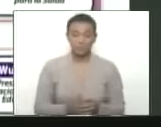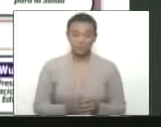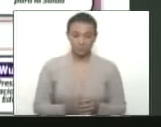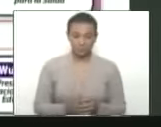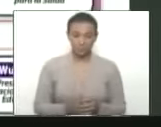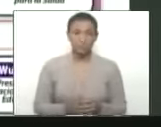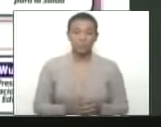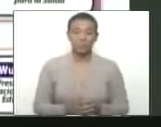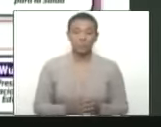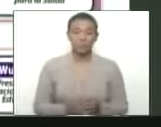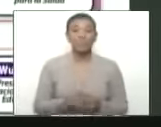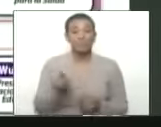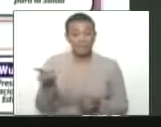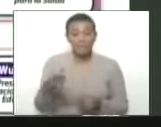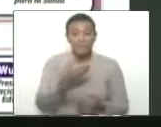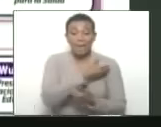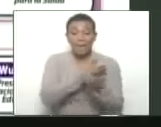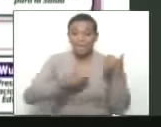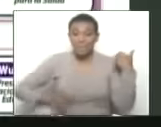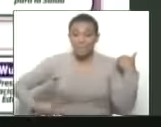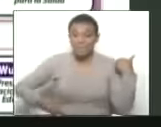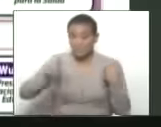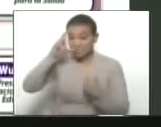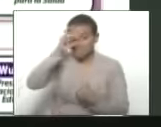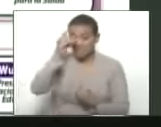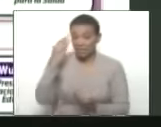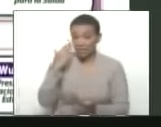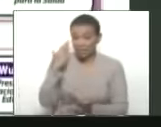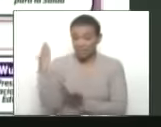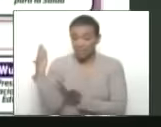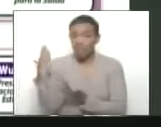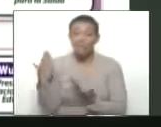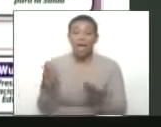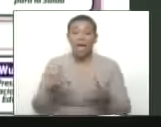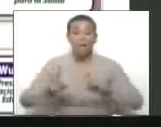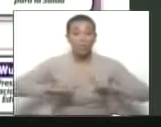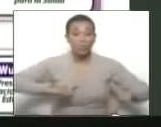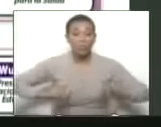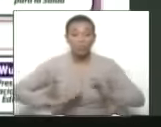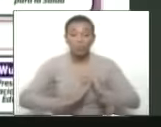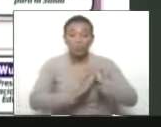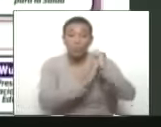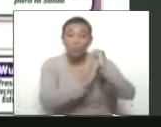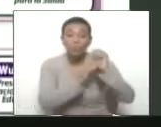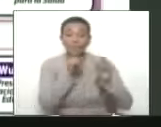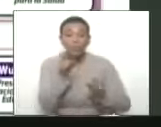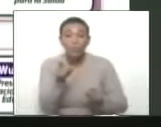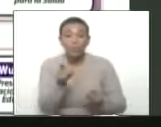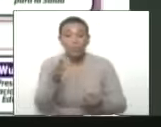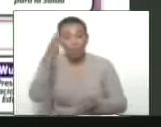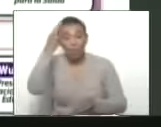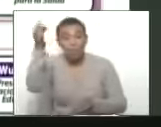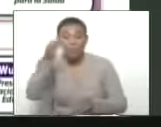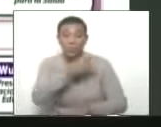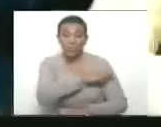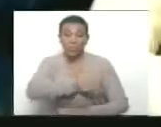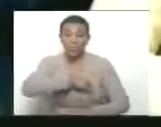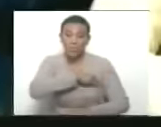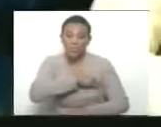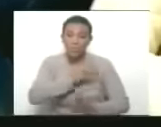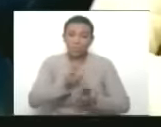Para que la vicepresidenta ejecutiva, en el consejo de vicepresidentes, en el consejo de ministros,